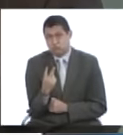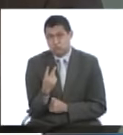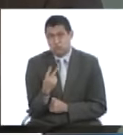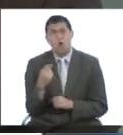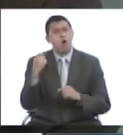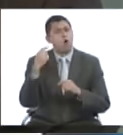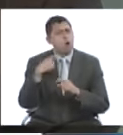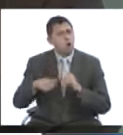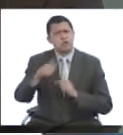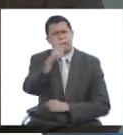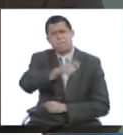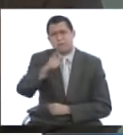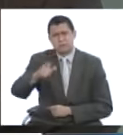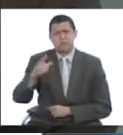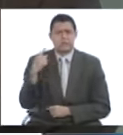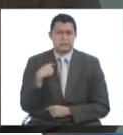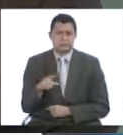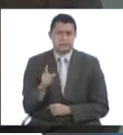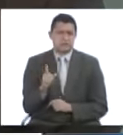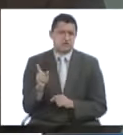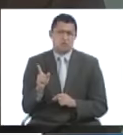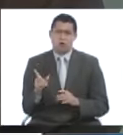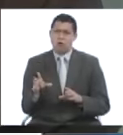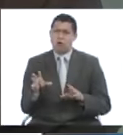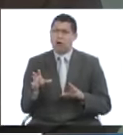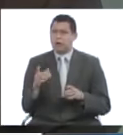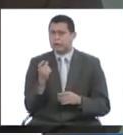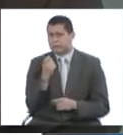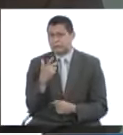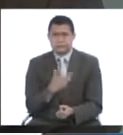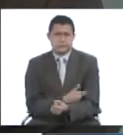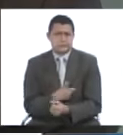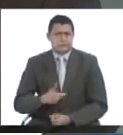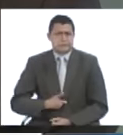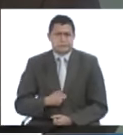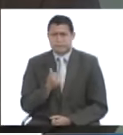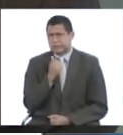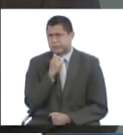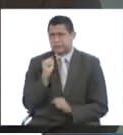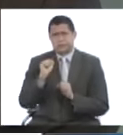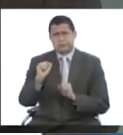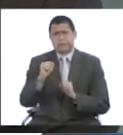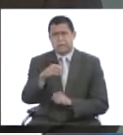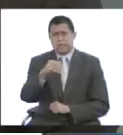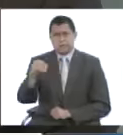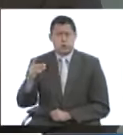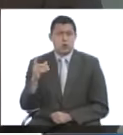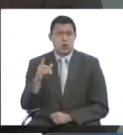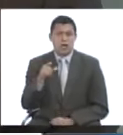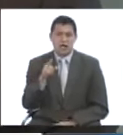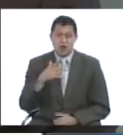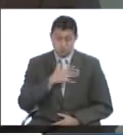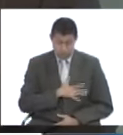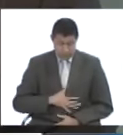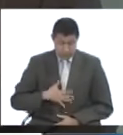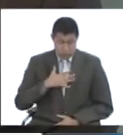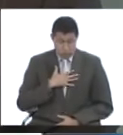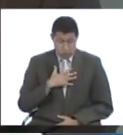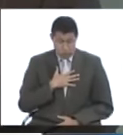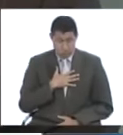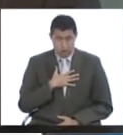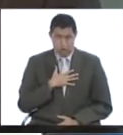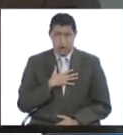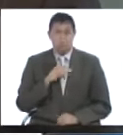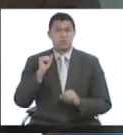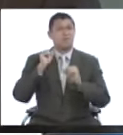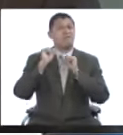aquellas personas que tienen intolerancia a la glucosa, y no solamente eso, sino también alteración de la glucosa en ayunas, el organismo se va a